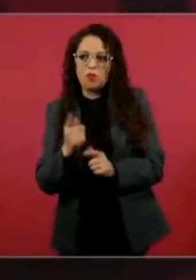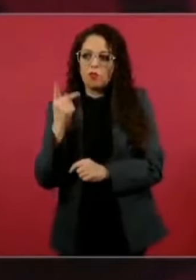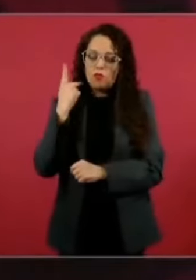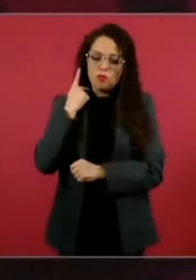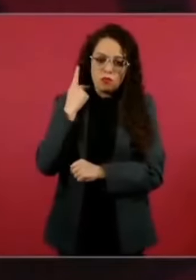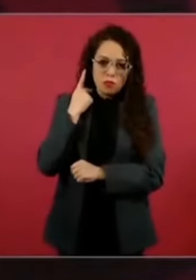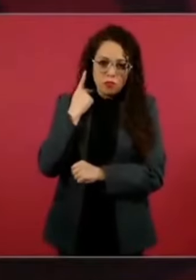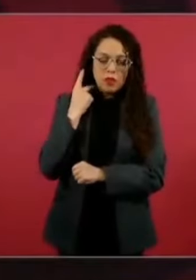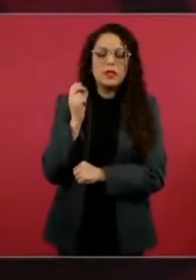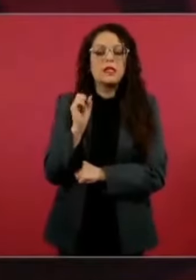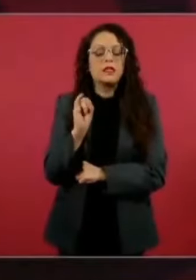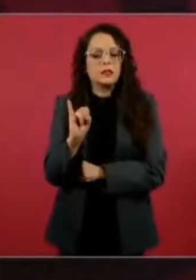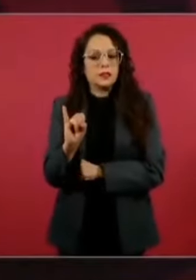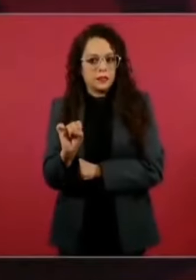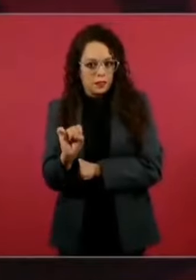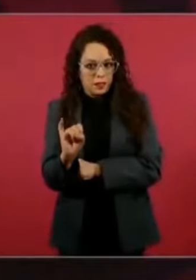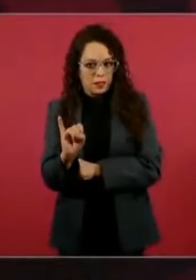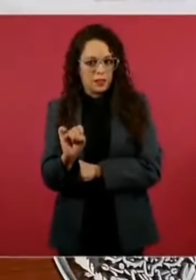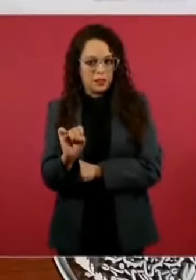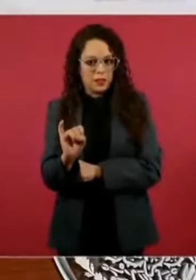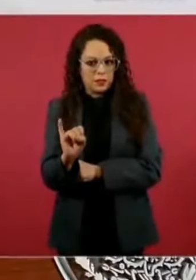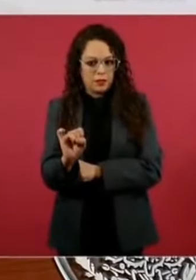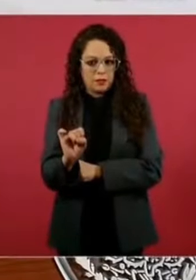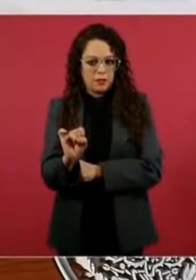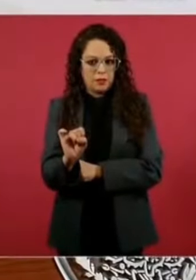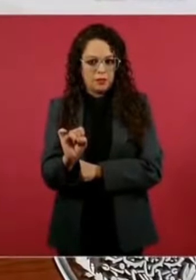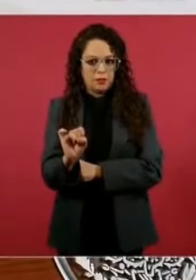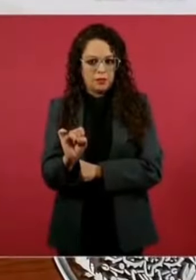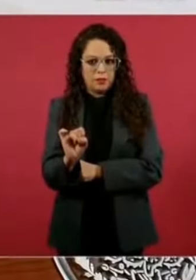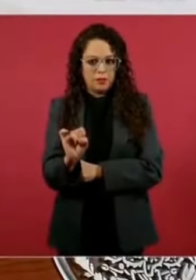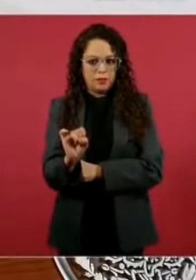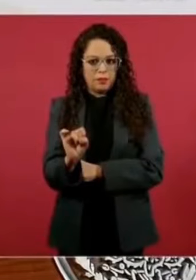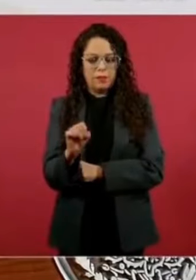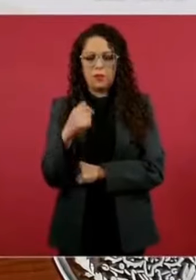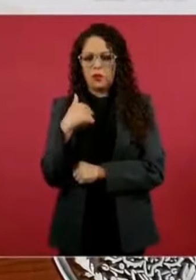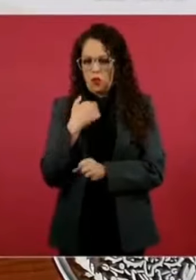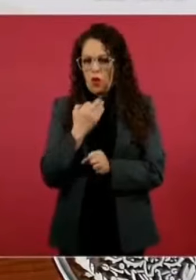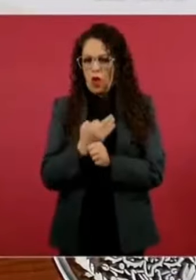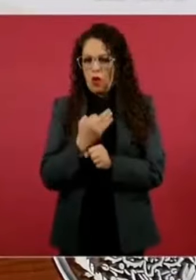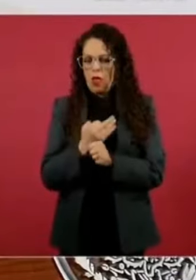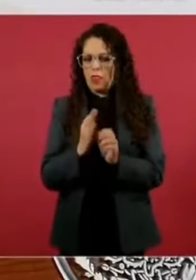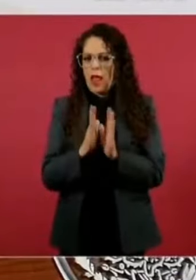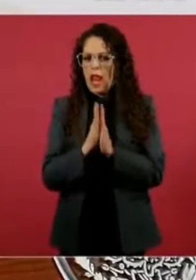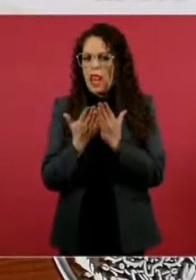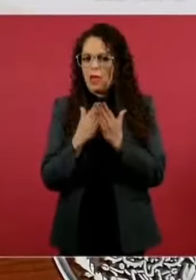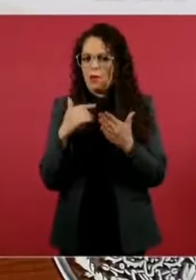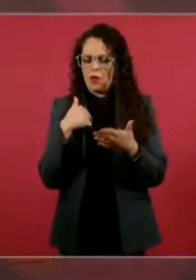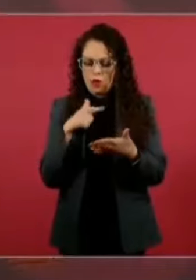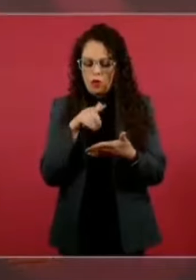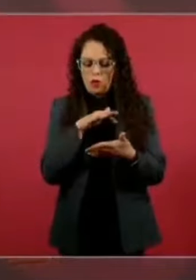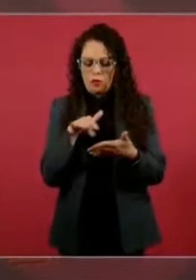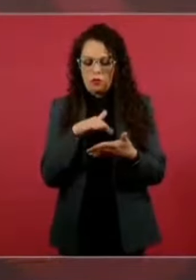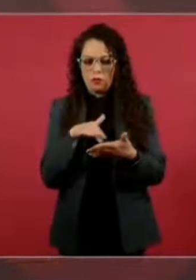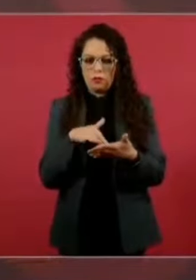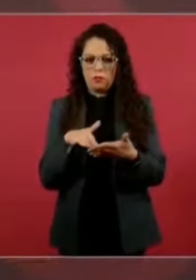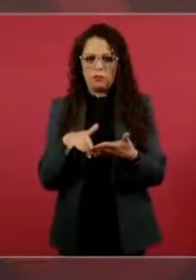Incluso estoy leyendo un libro ahora que habla de la polarización,